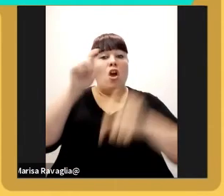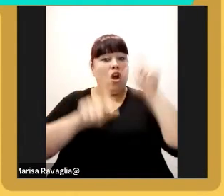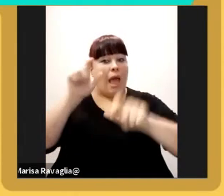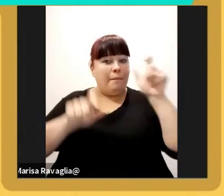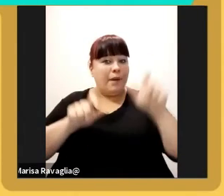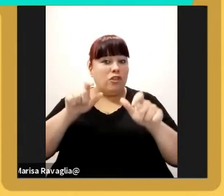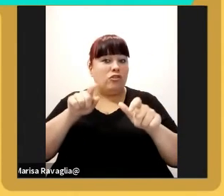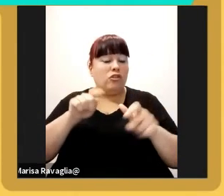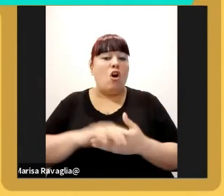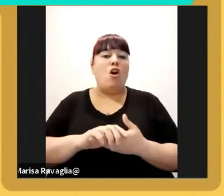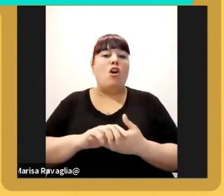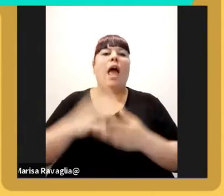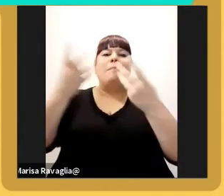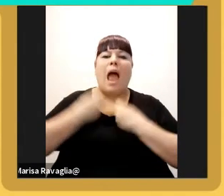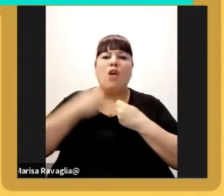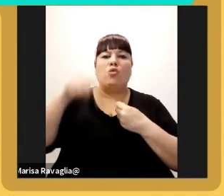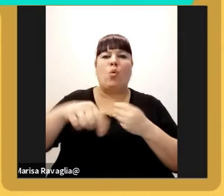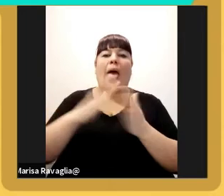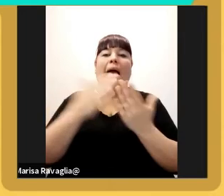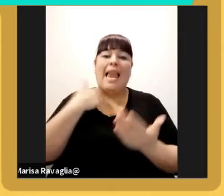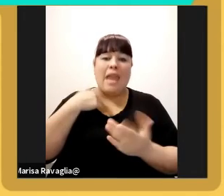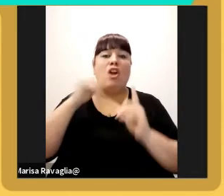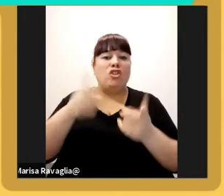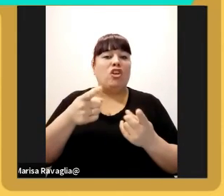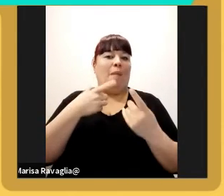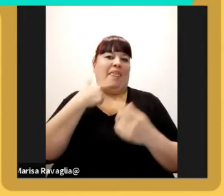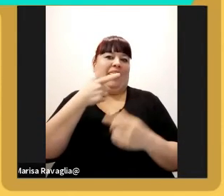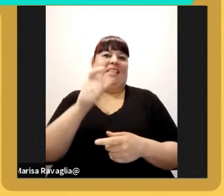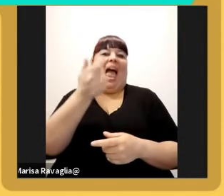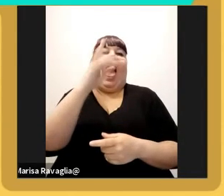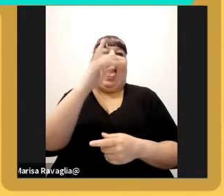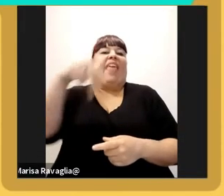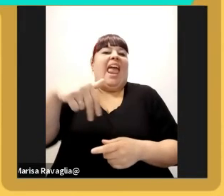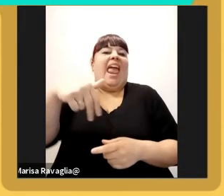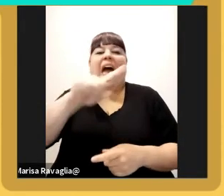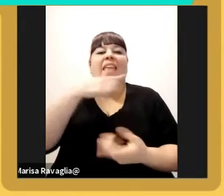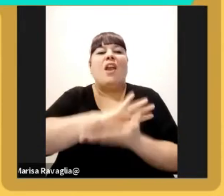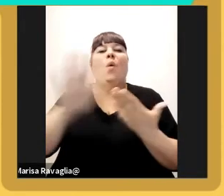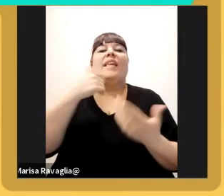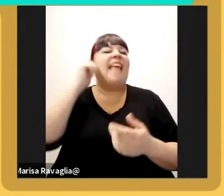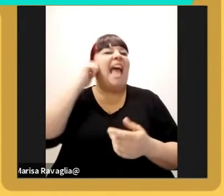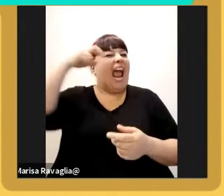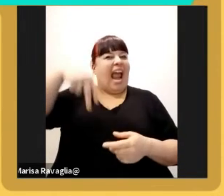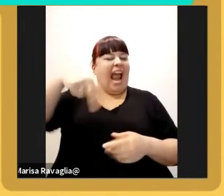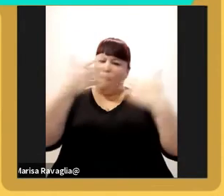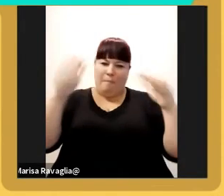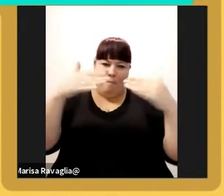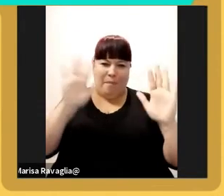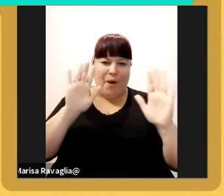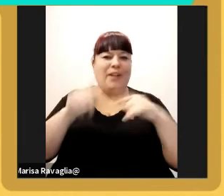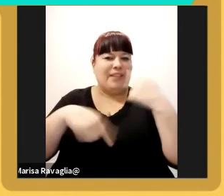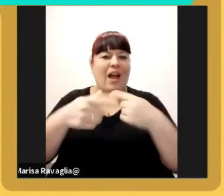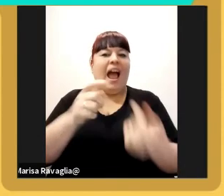para este libro yo también defendí ADN pero me convencieron que ahora se usa más gen así que no importa bueno el ADN o gen